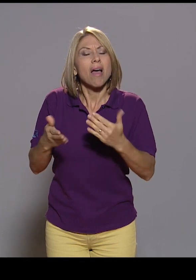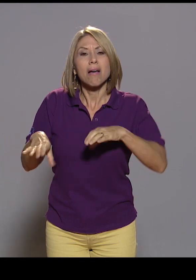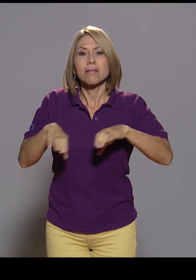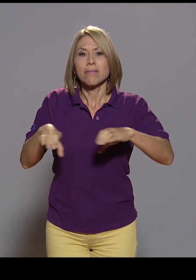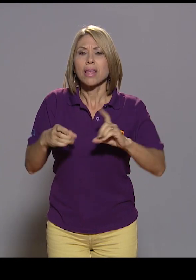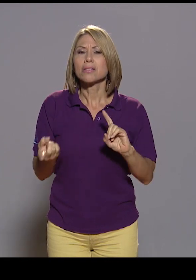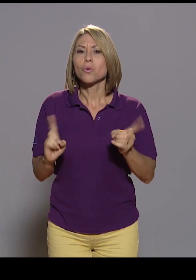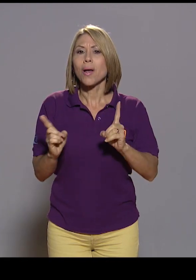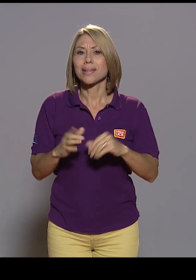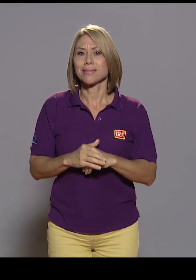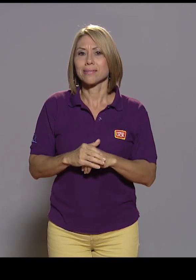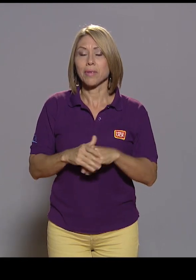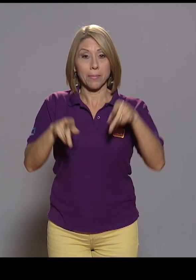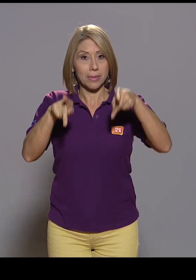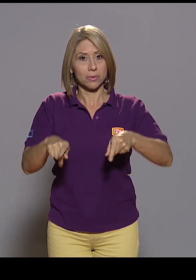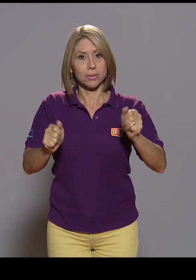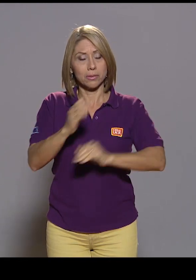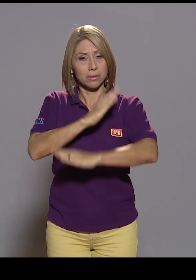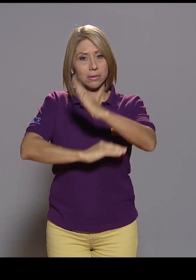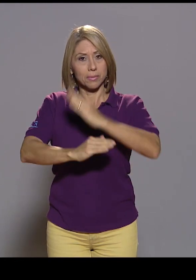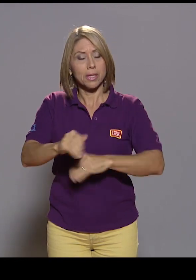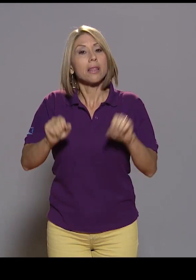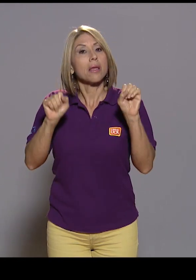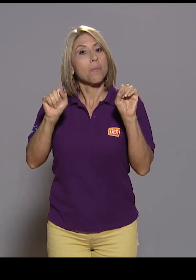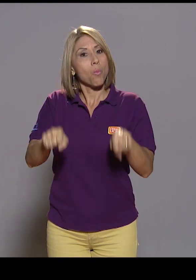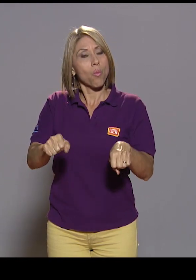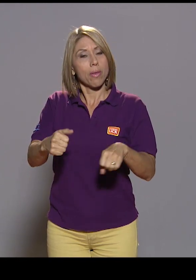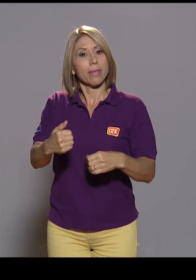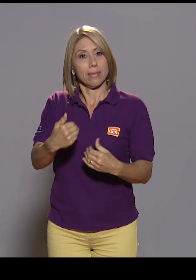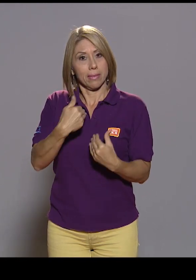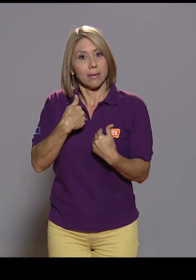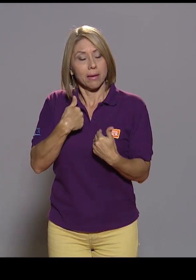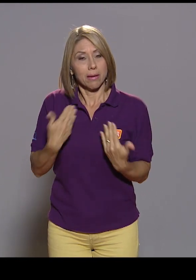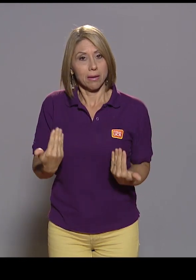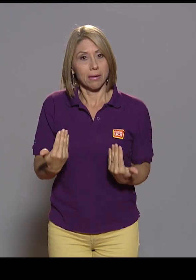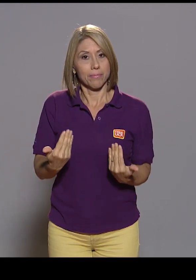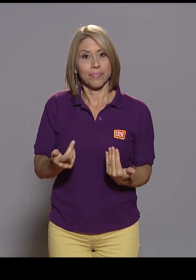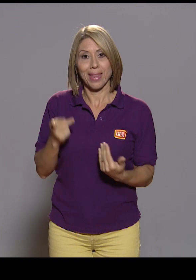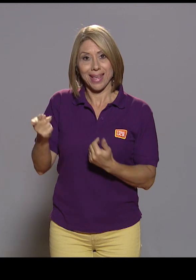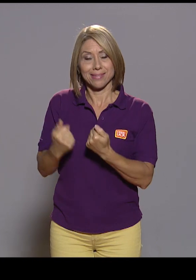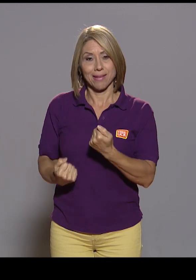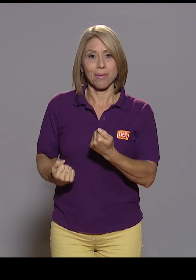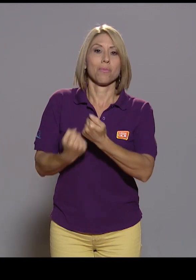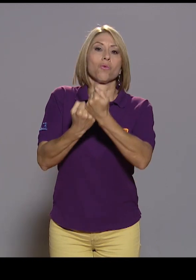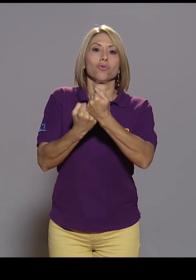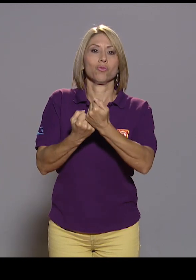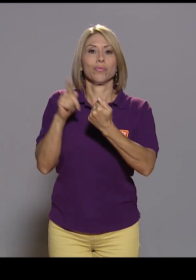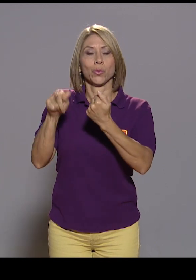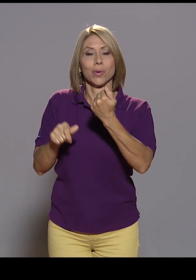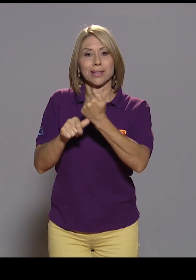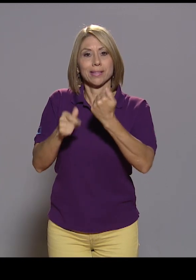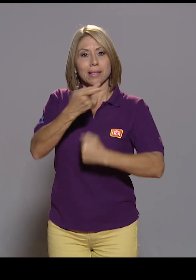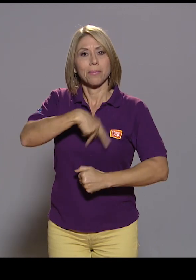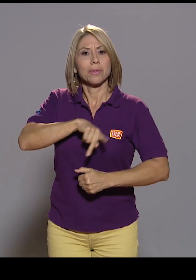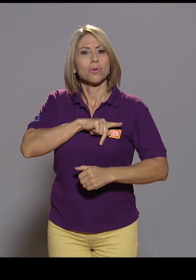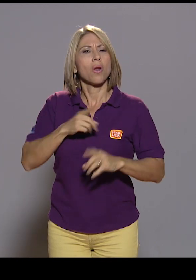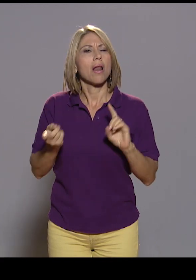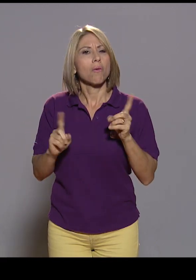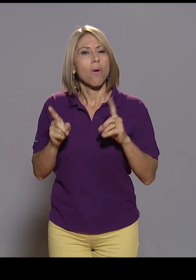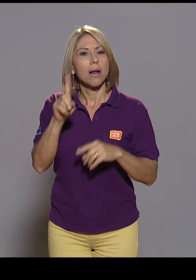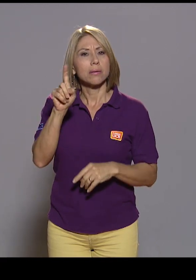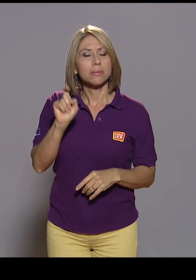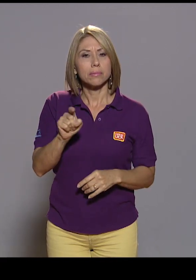¿verdad? Y cuáles son las personas con discapacidad que pueden acceder a que tengan este apoyo, ¿verdad?, de parte de un asistente personal.